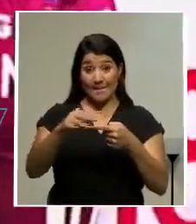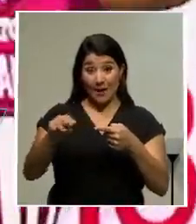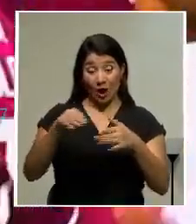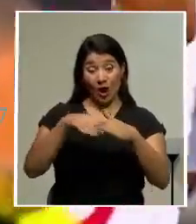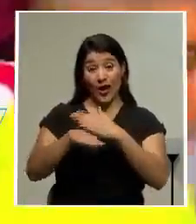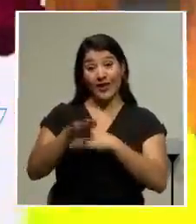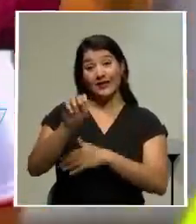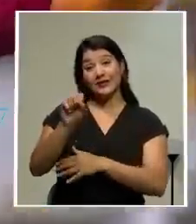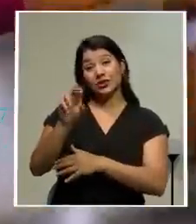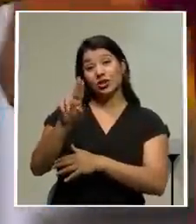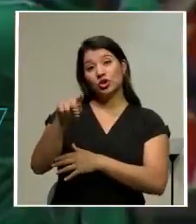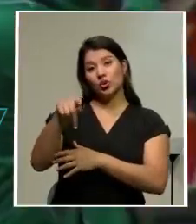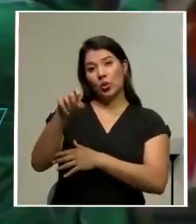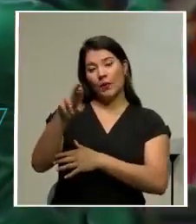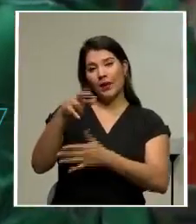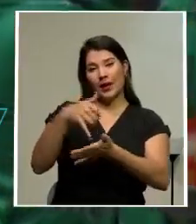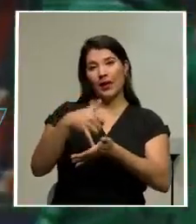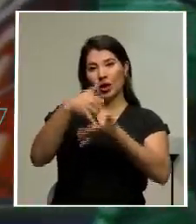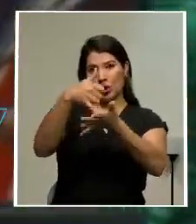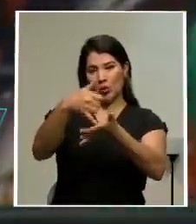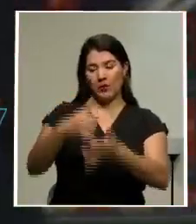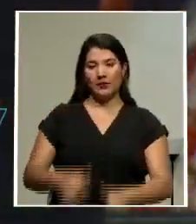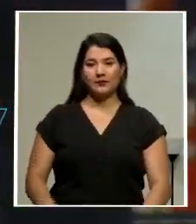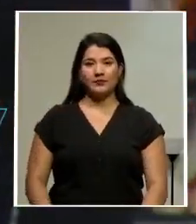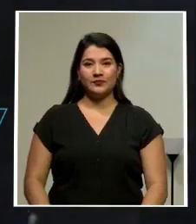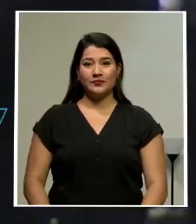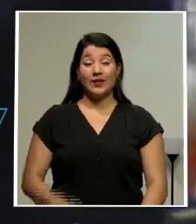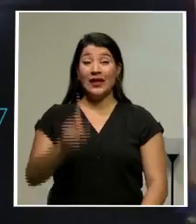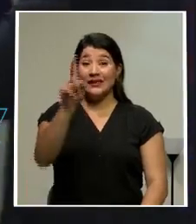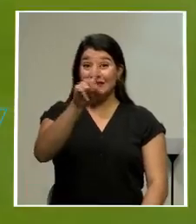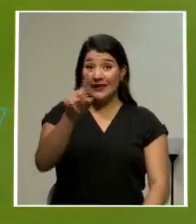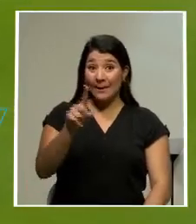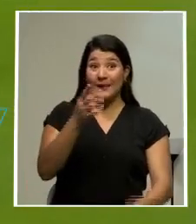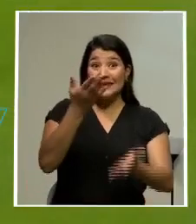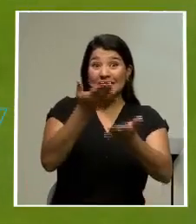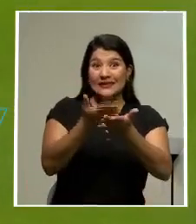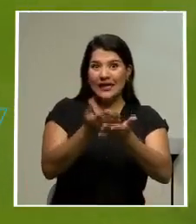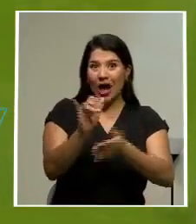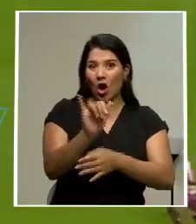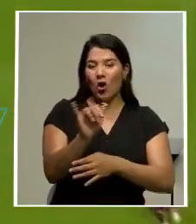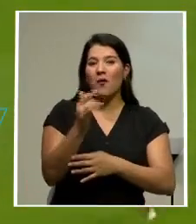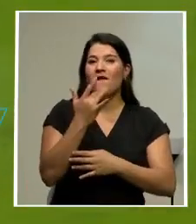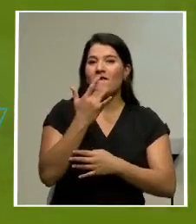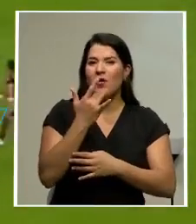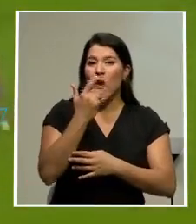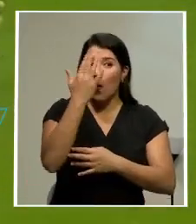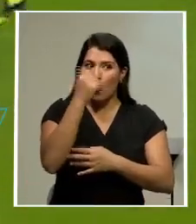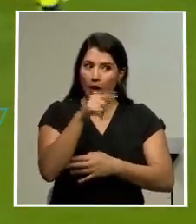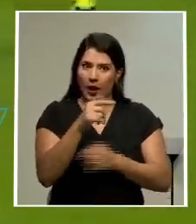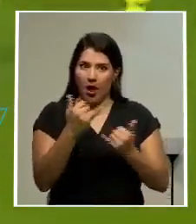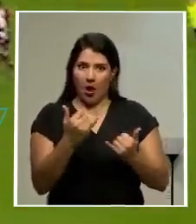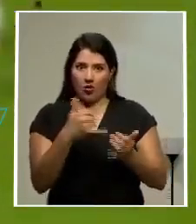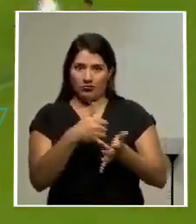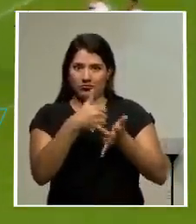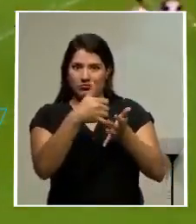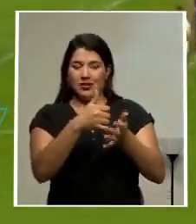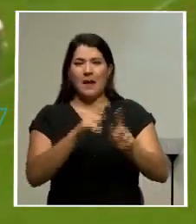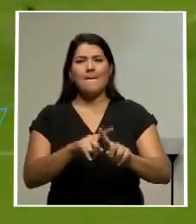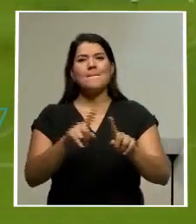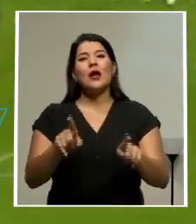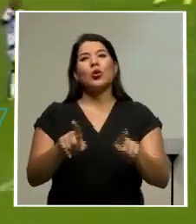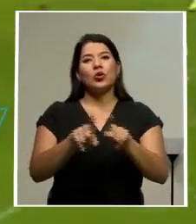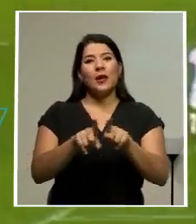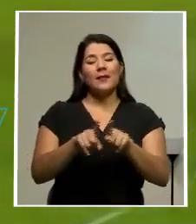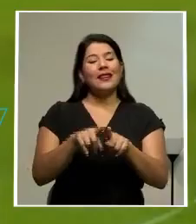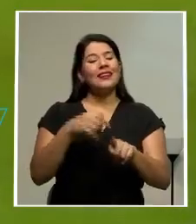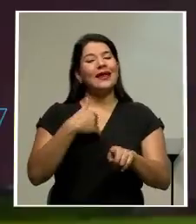que pone frente a frente a los dos últimos campeones. Zapriza llega como favorito, no solo por ser el actual monarca, sino porque está en